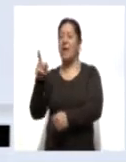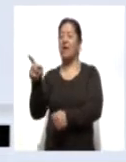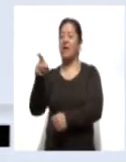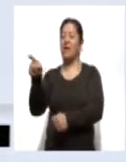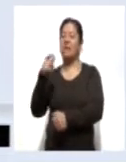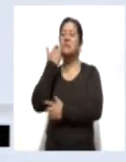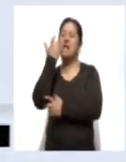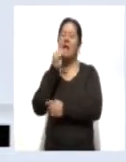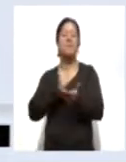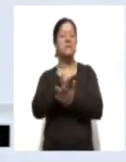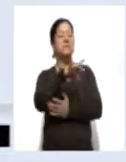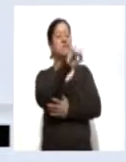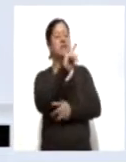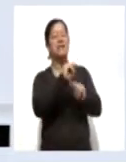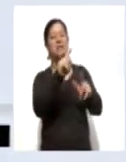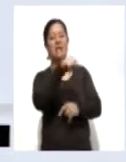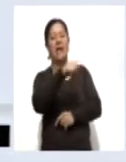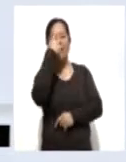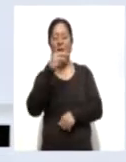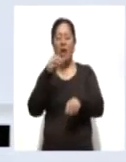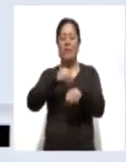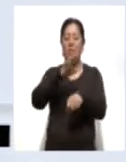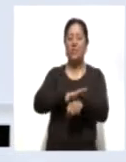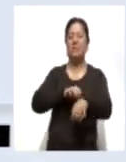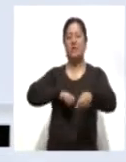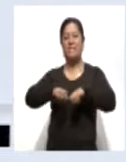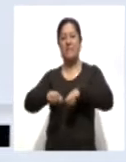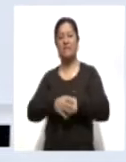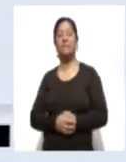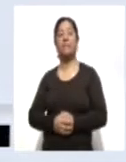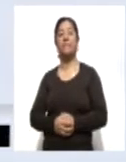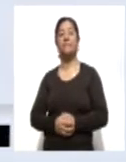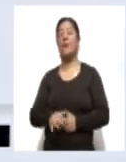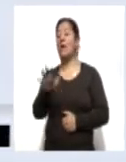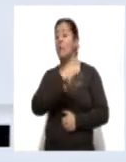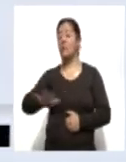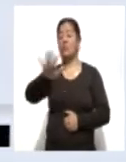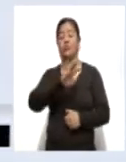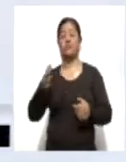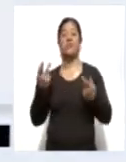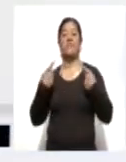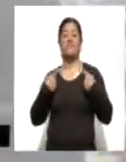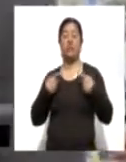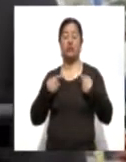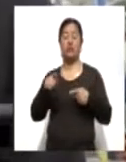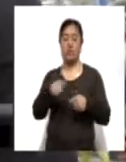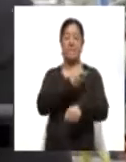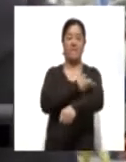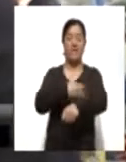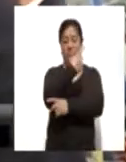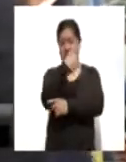como una realidad. Son familias que tienen un empleo formal y eso es lo que queremos en Tlaxcala. El